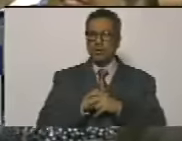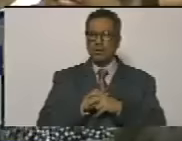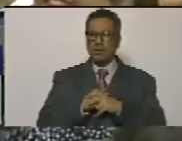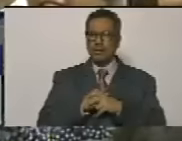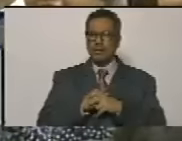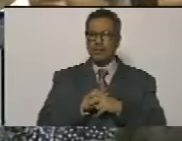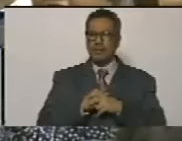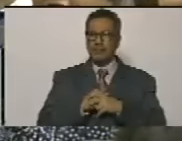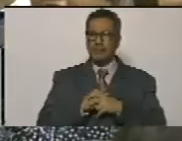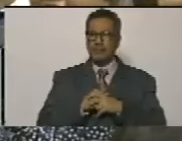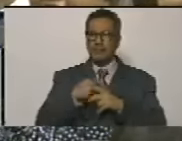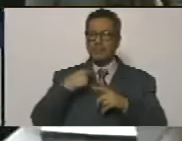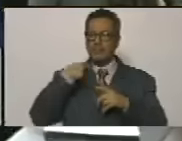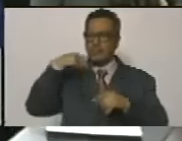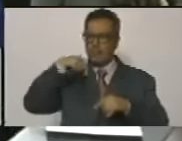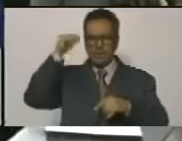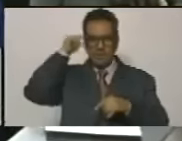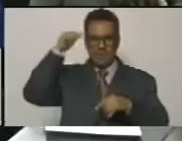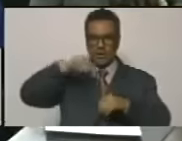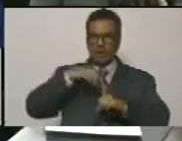hoy en la mañana